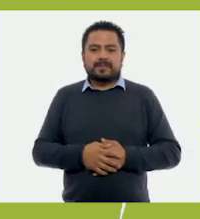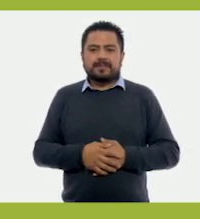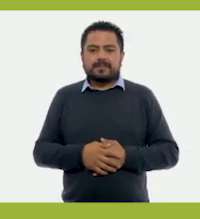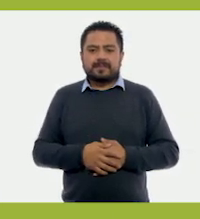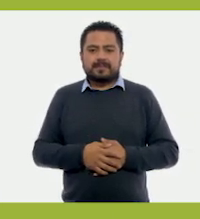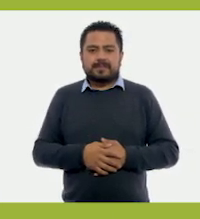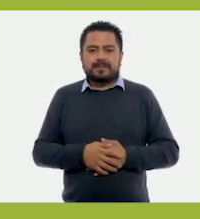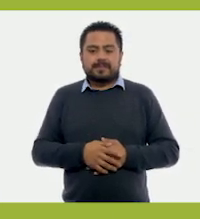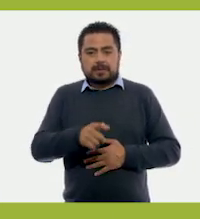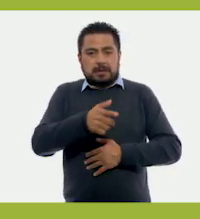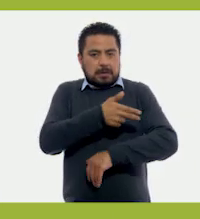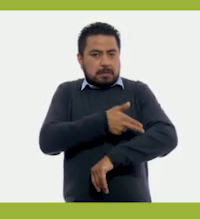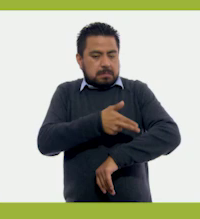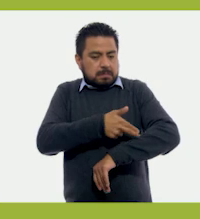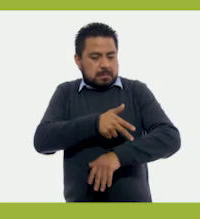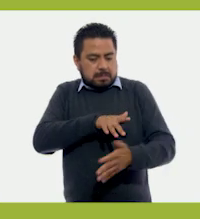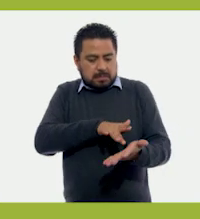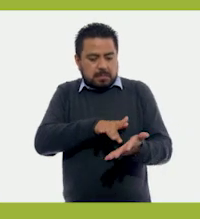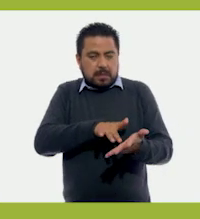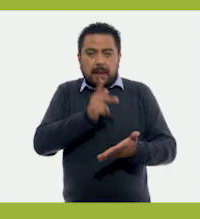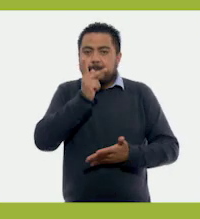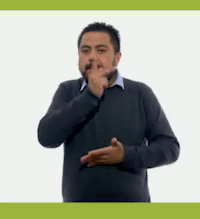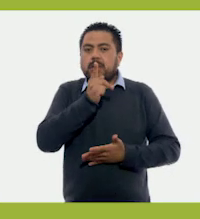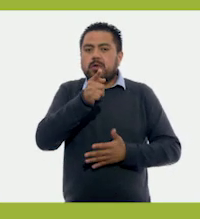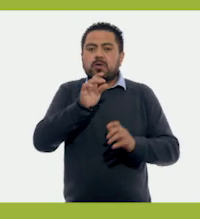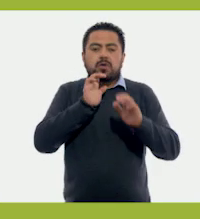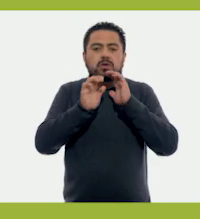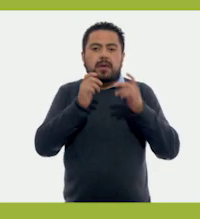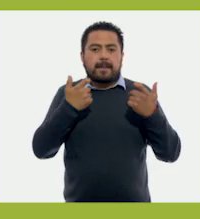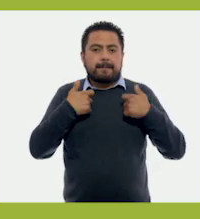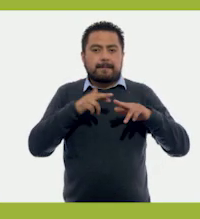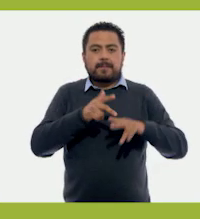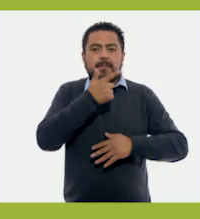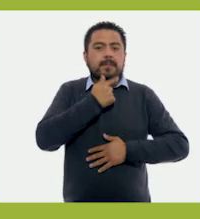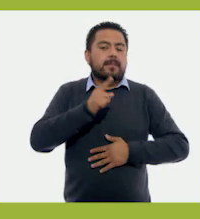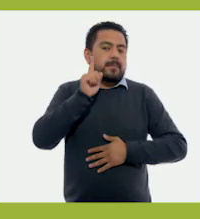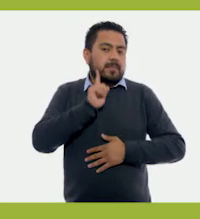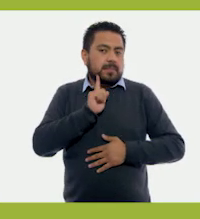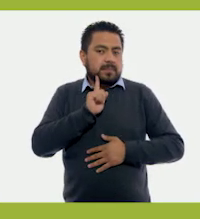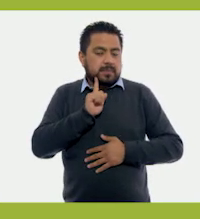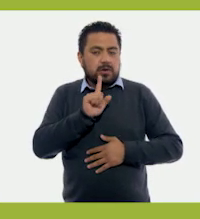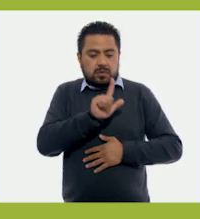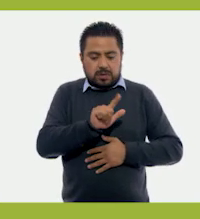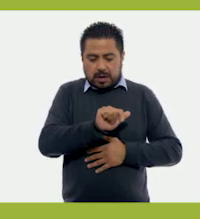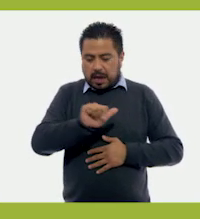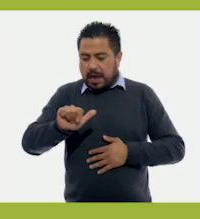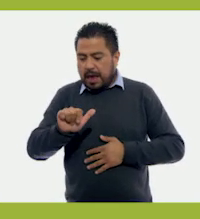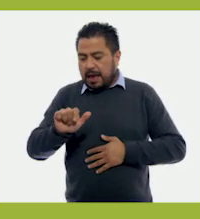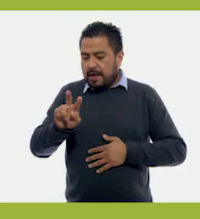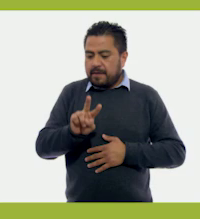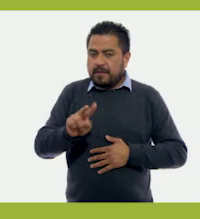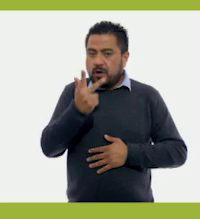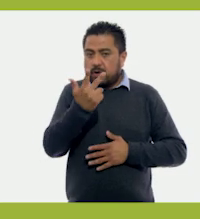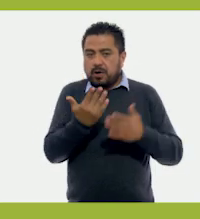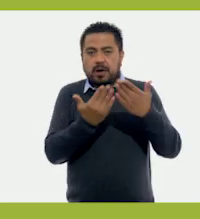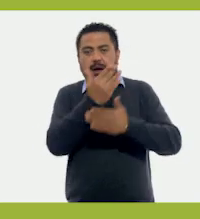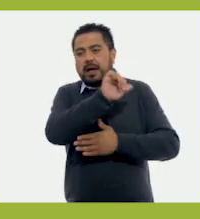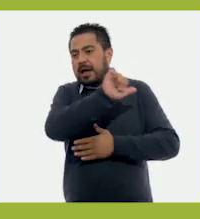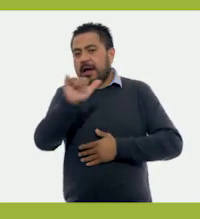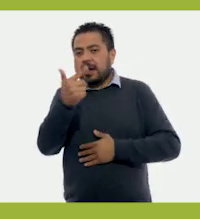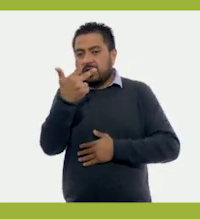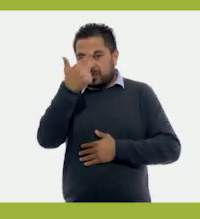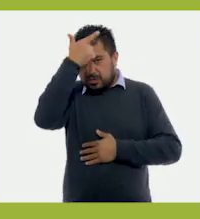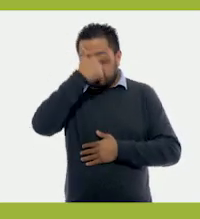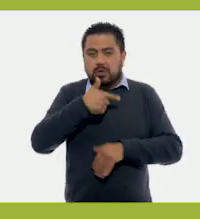Para solicitar apoyo pedagógico, comunícate con maestras y maestros de lunes a viernes de 8 a 20